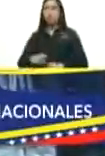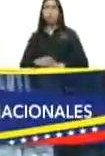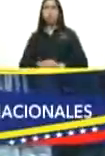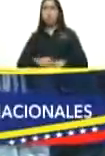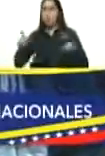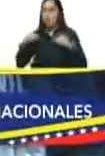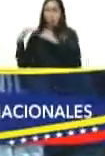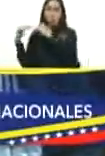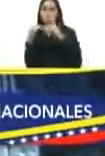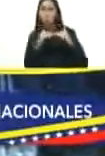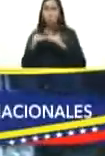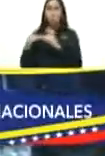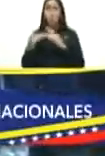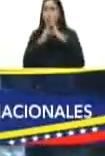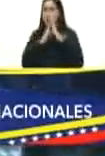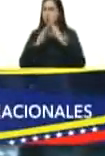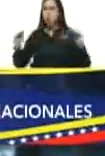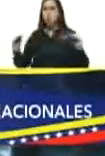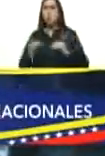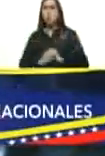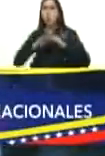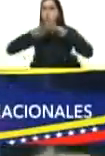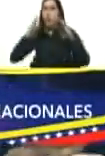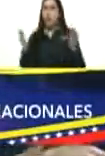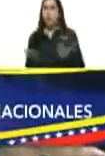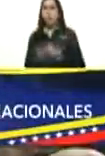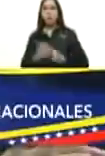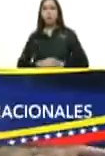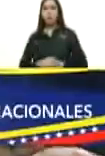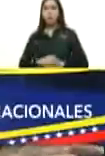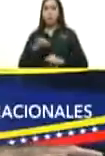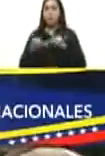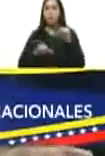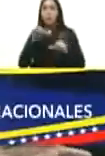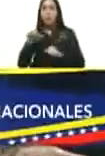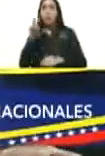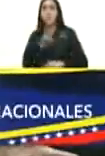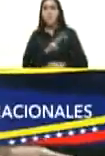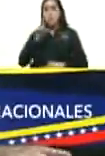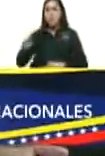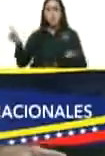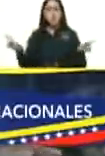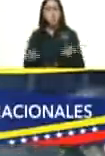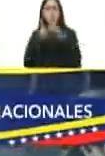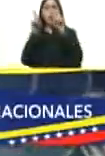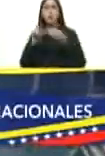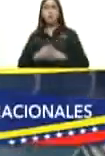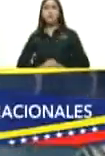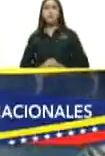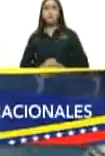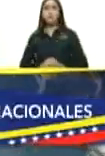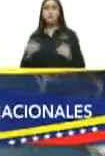iguales entre iguales en el mundo del siglo XXI iguales entre iguales